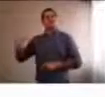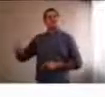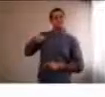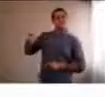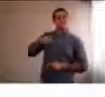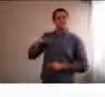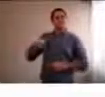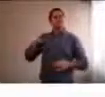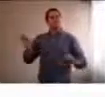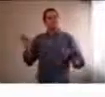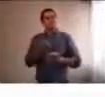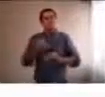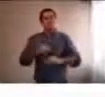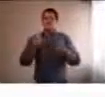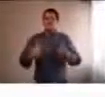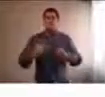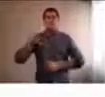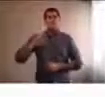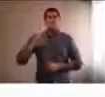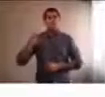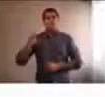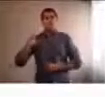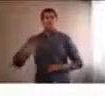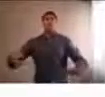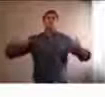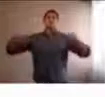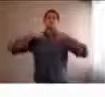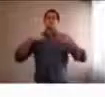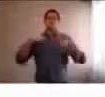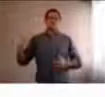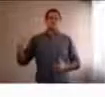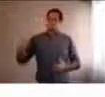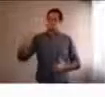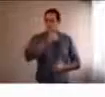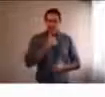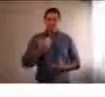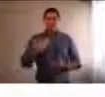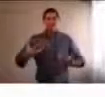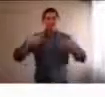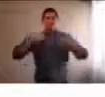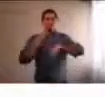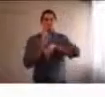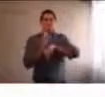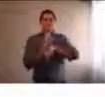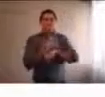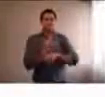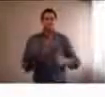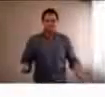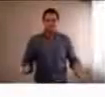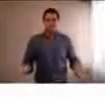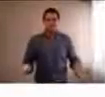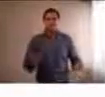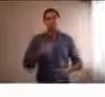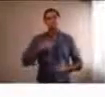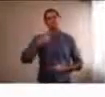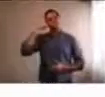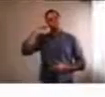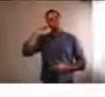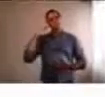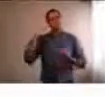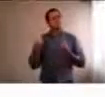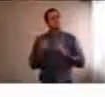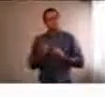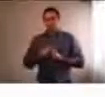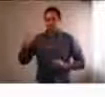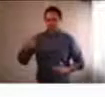ser docentes de sus hijos, y tampoco es eso lo que se pretende. Yo creo que una de las cosas más importantes que tenemos que